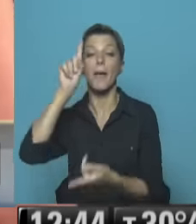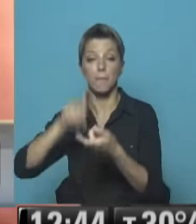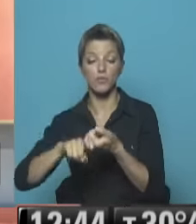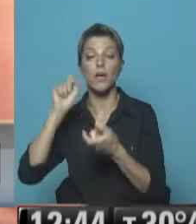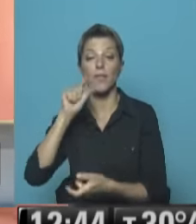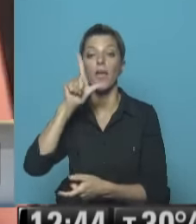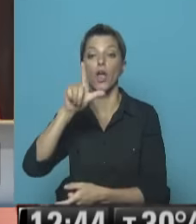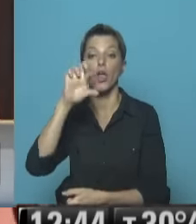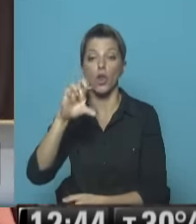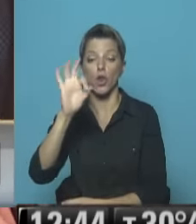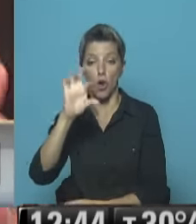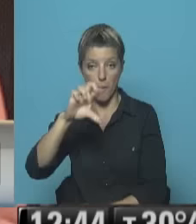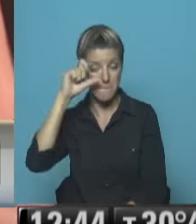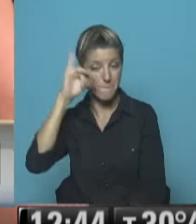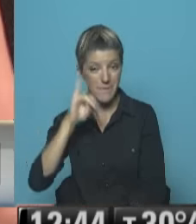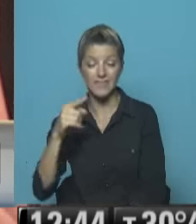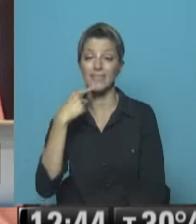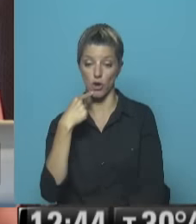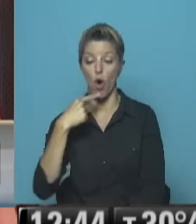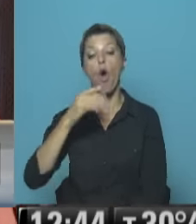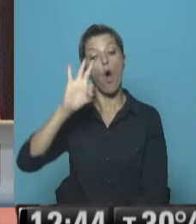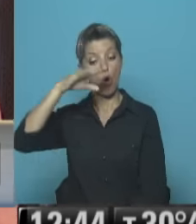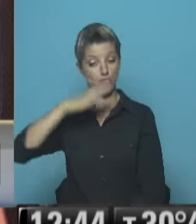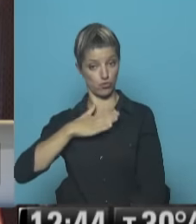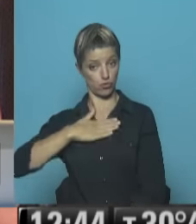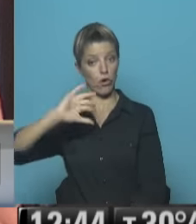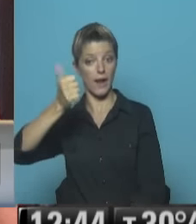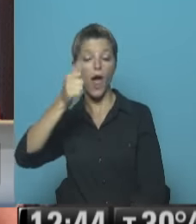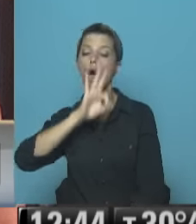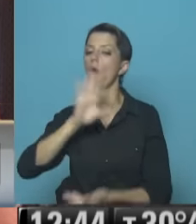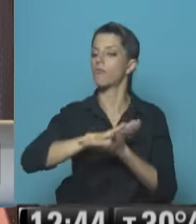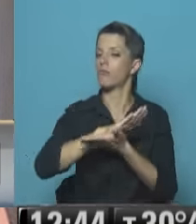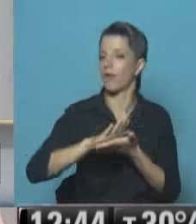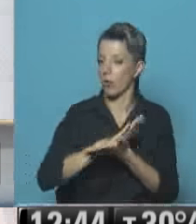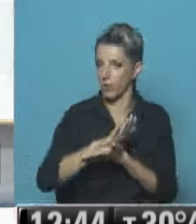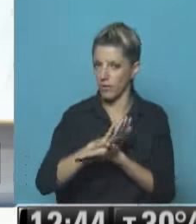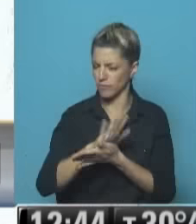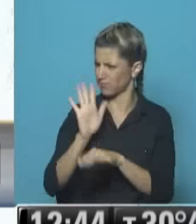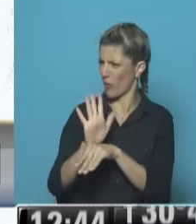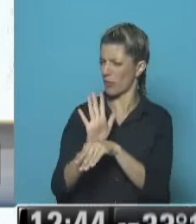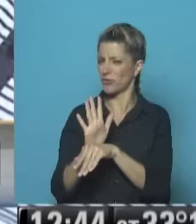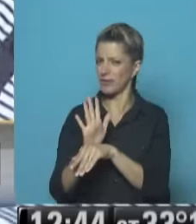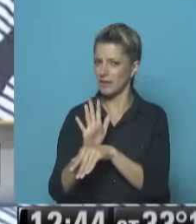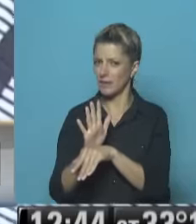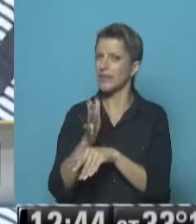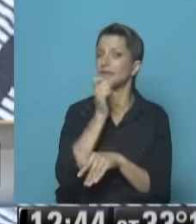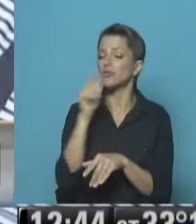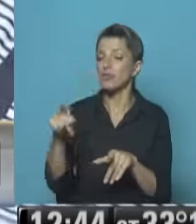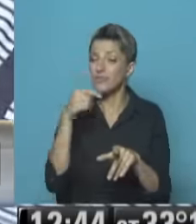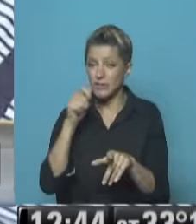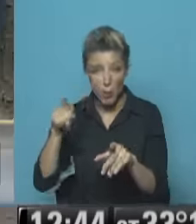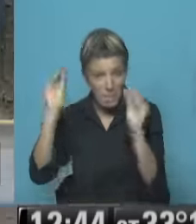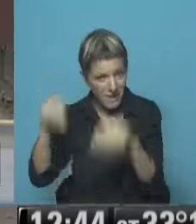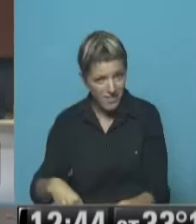dicho claramente O ganamos O hubo fraude Es decir Con una Casi confesión De que Si no se ganaba